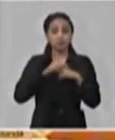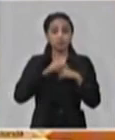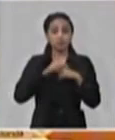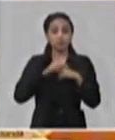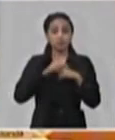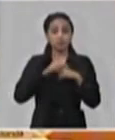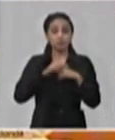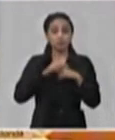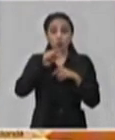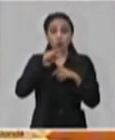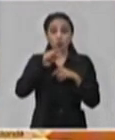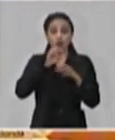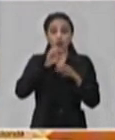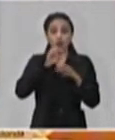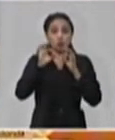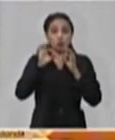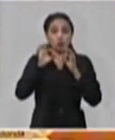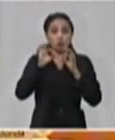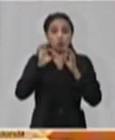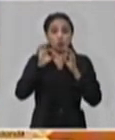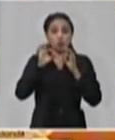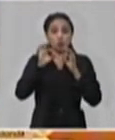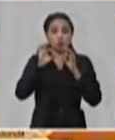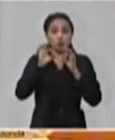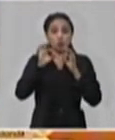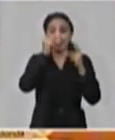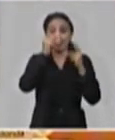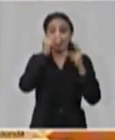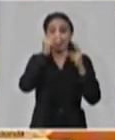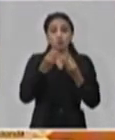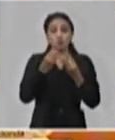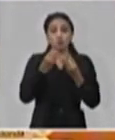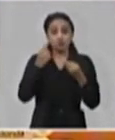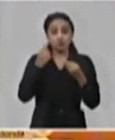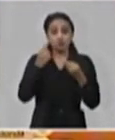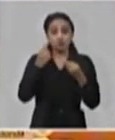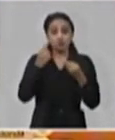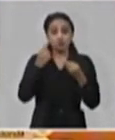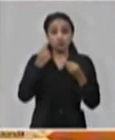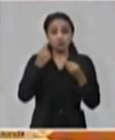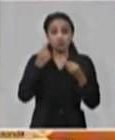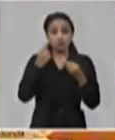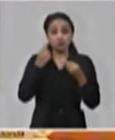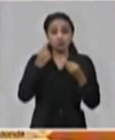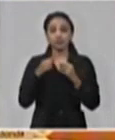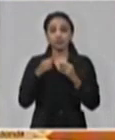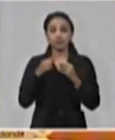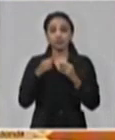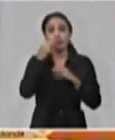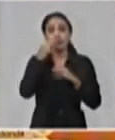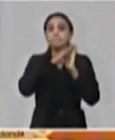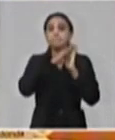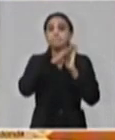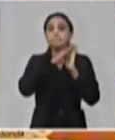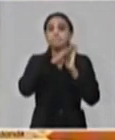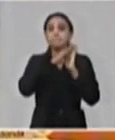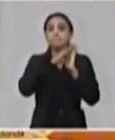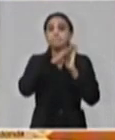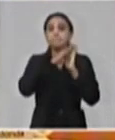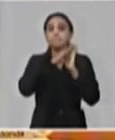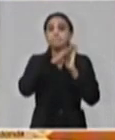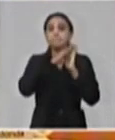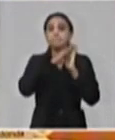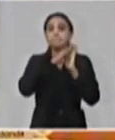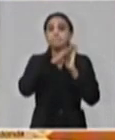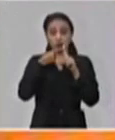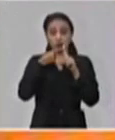una cuarentena en toda Cuba. Y hay que decir que esto fue una medida muy necesaria. Primero,